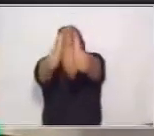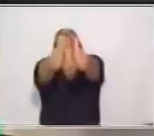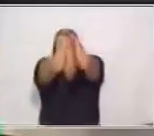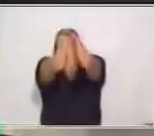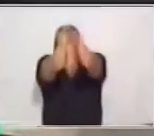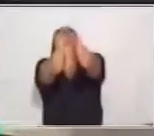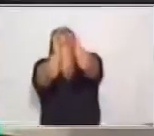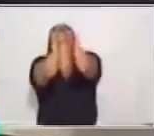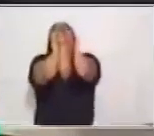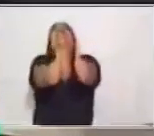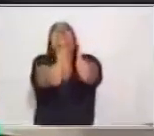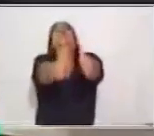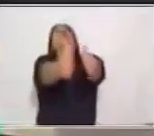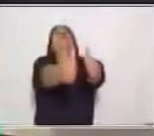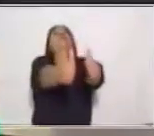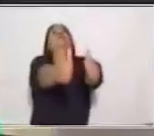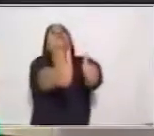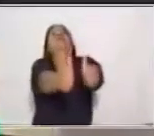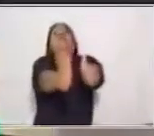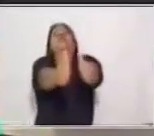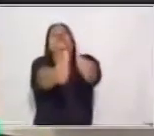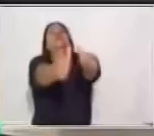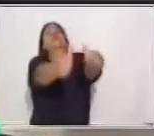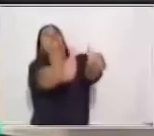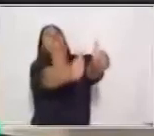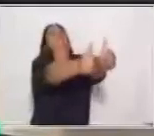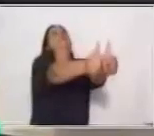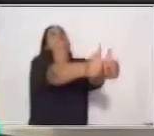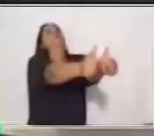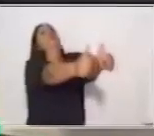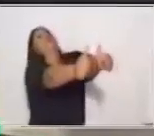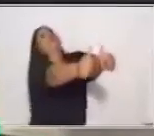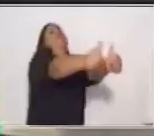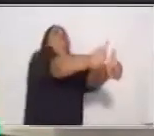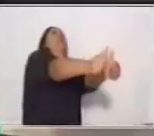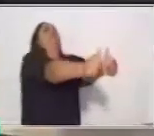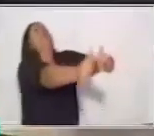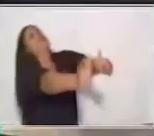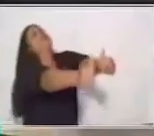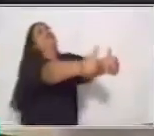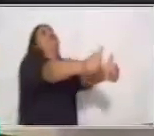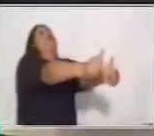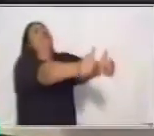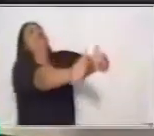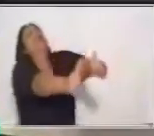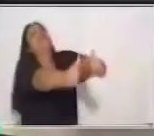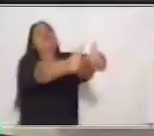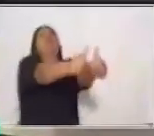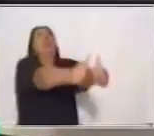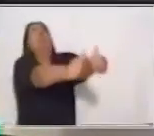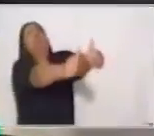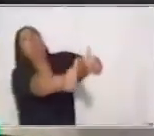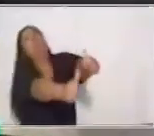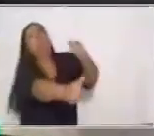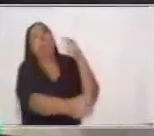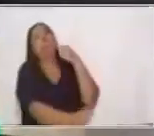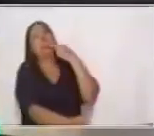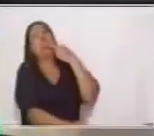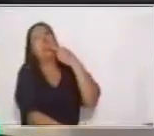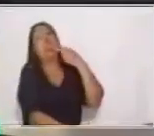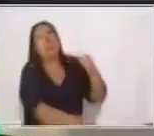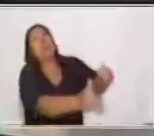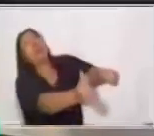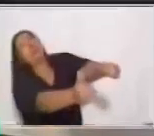Cabeza hacia atrás. Cabeza hacia atrás. Cabe de pingüino. Lengua de fuera. Cabeza